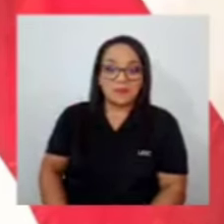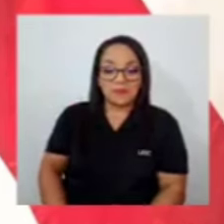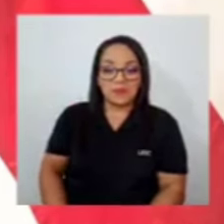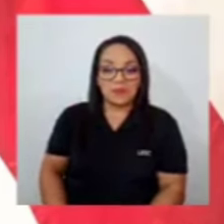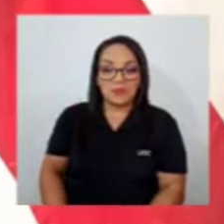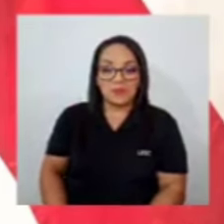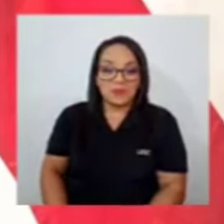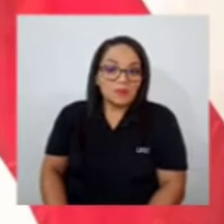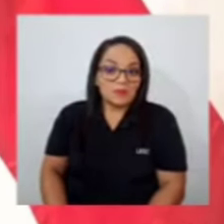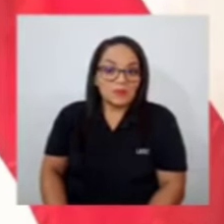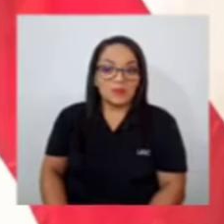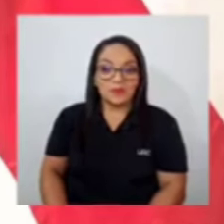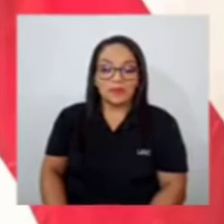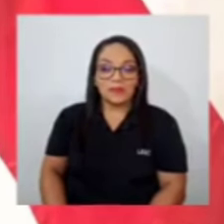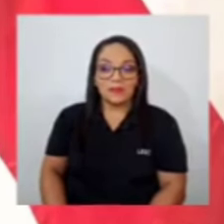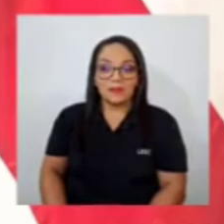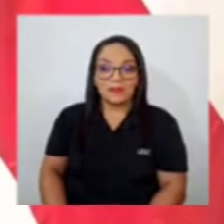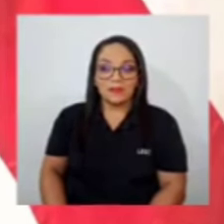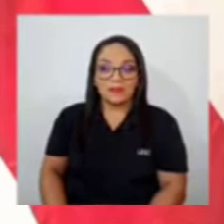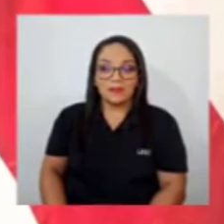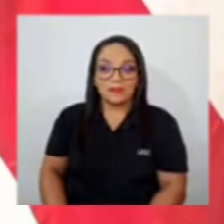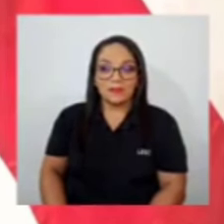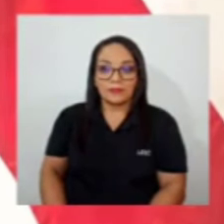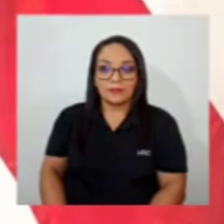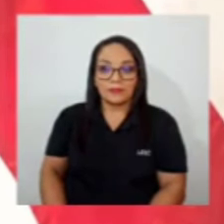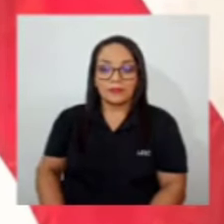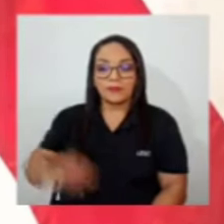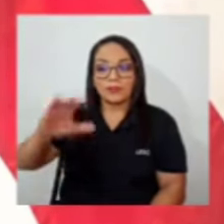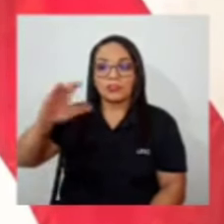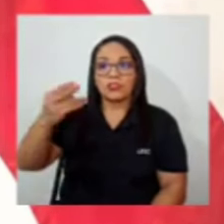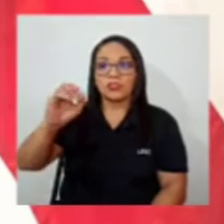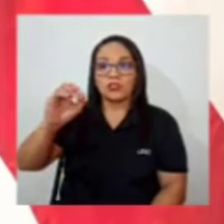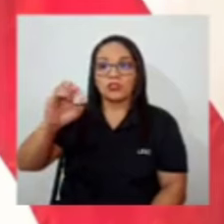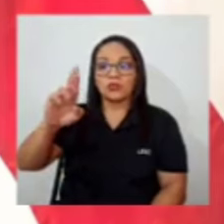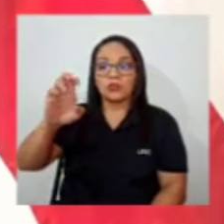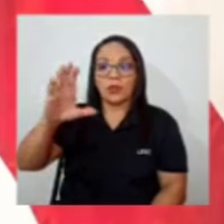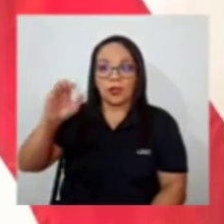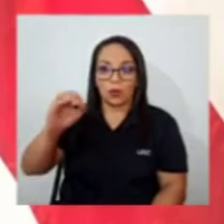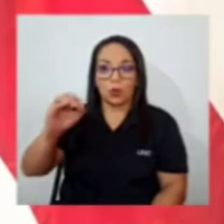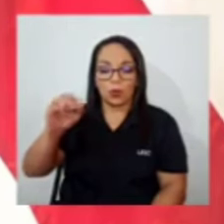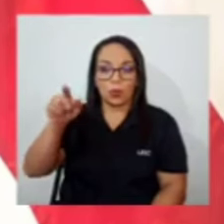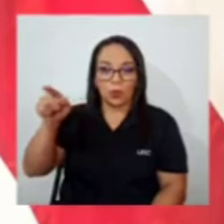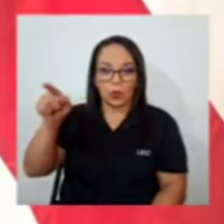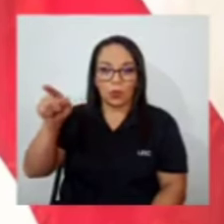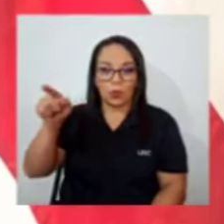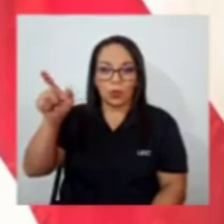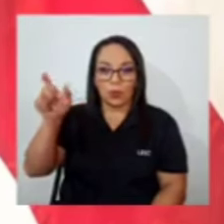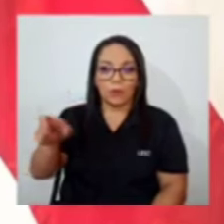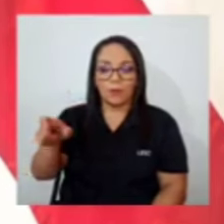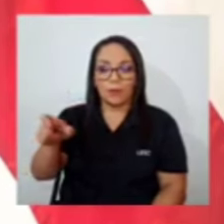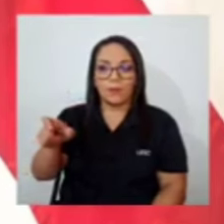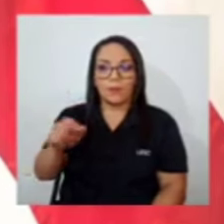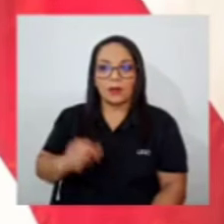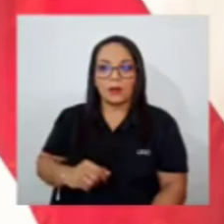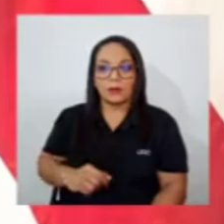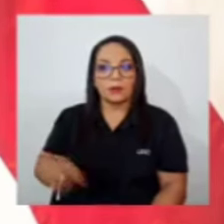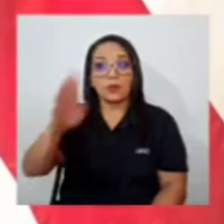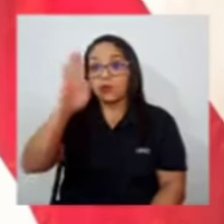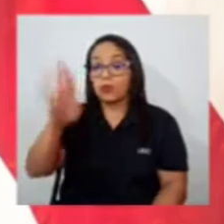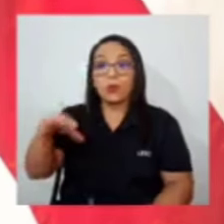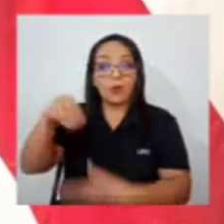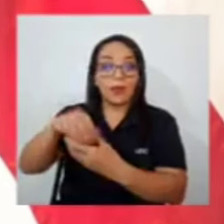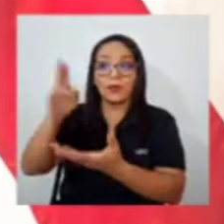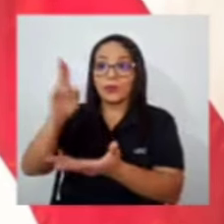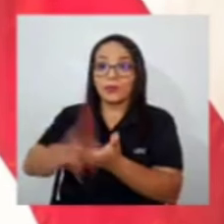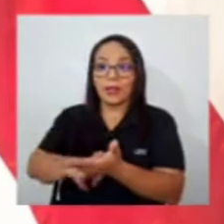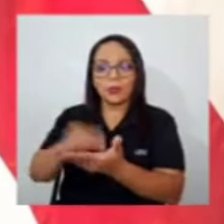el hecho es que choreco como le dice ella Federico Cruz nunca estuvo en el contrato porque habrá